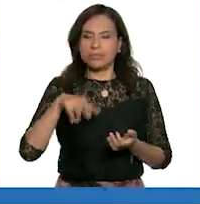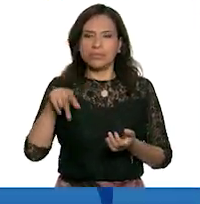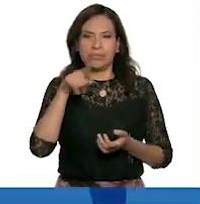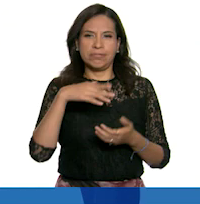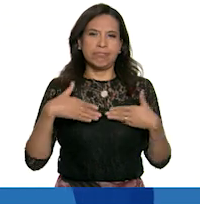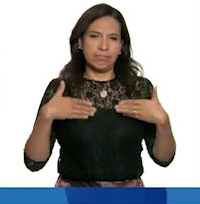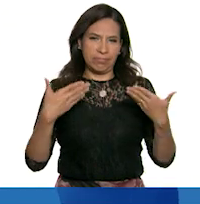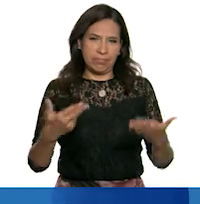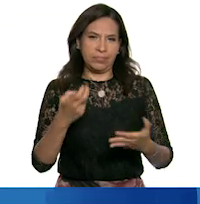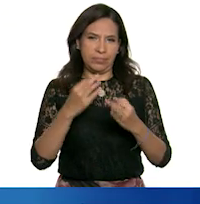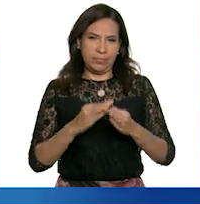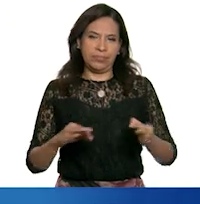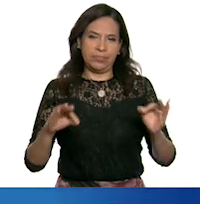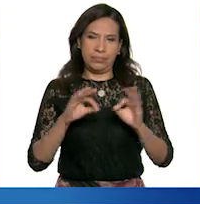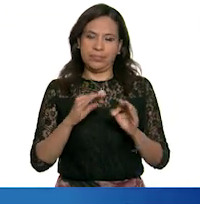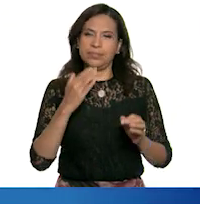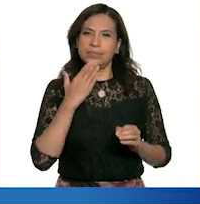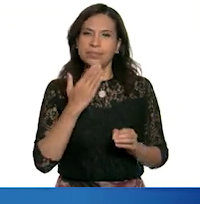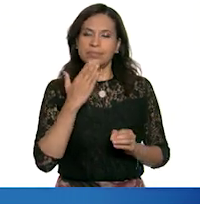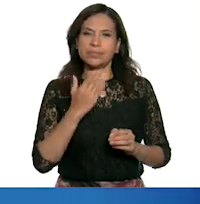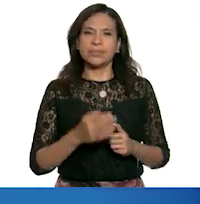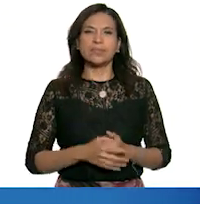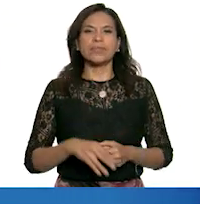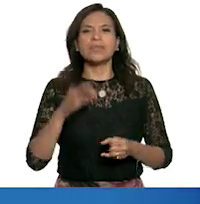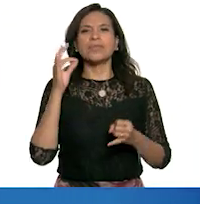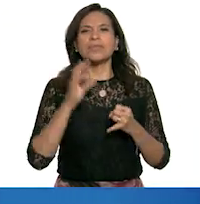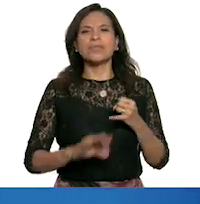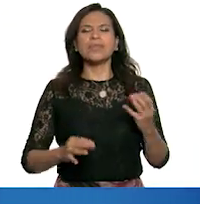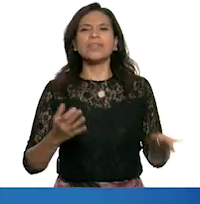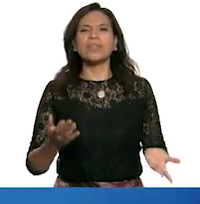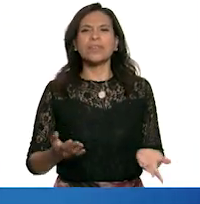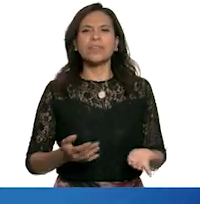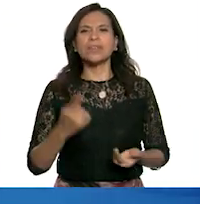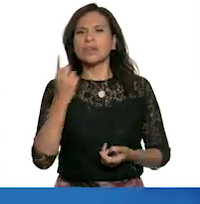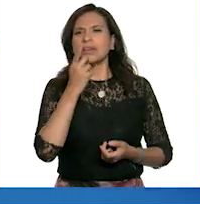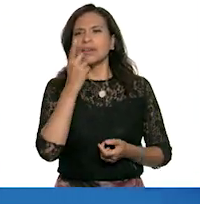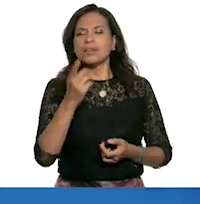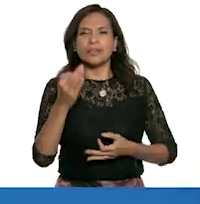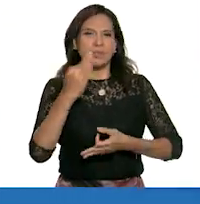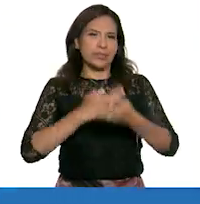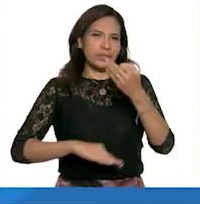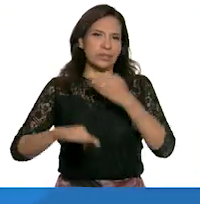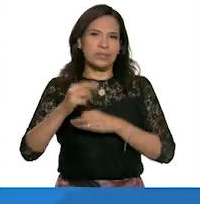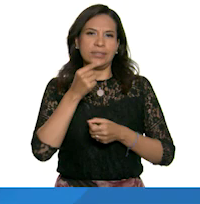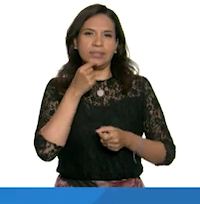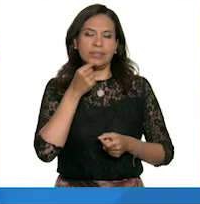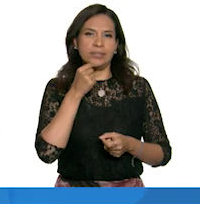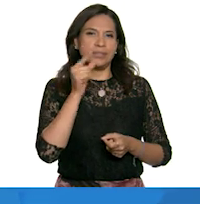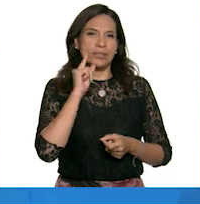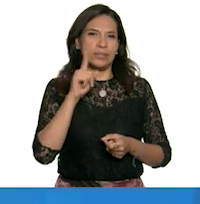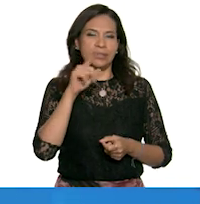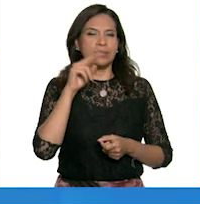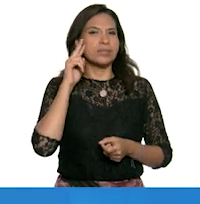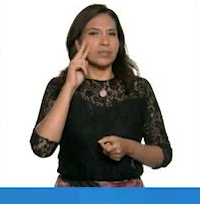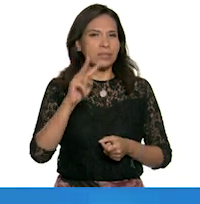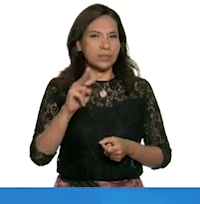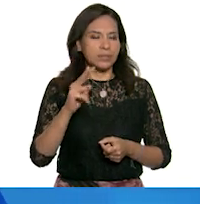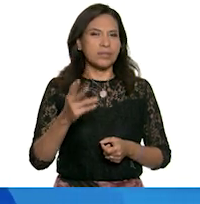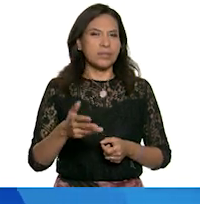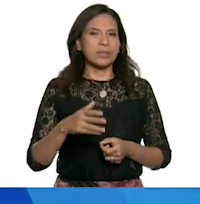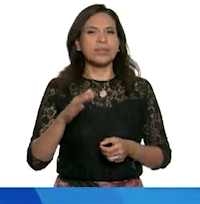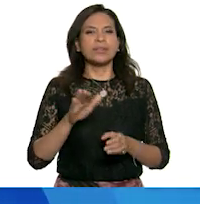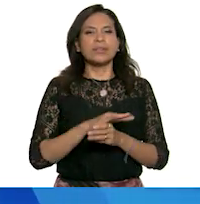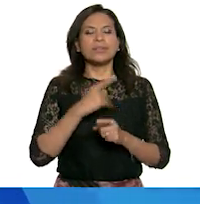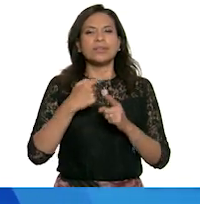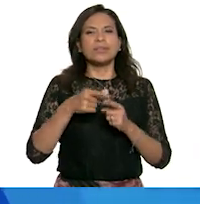confianza. Muy bien. Oigan, y por último, ¿qué le dirían a todas las niñas y todos los niños que nos están viendo acerca